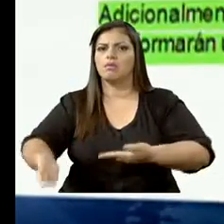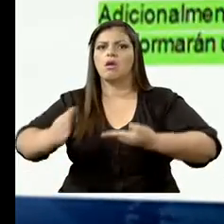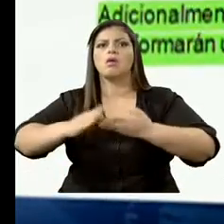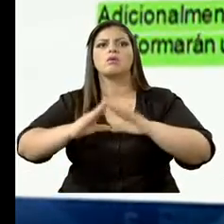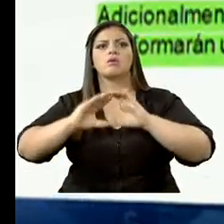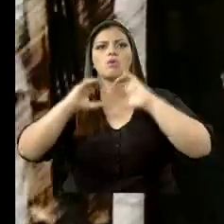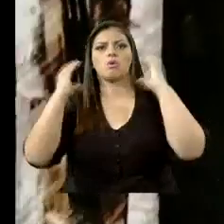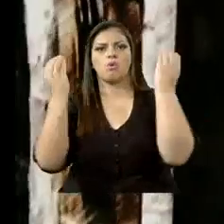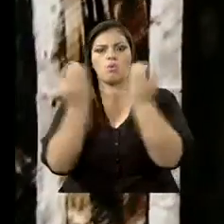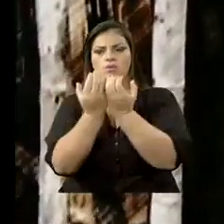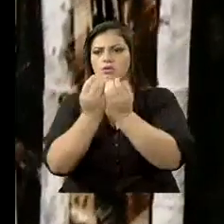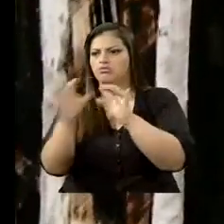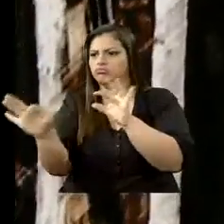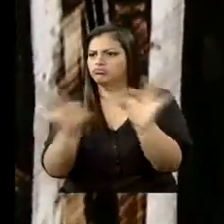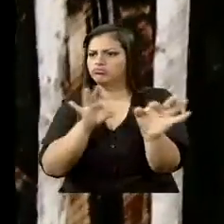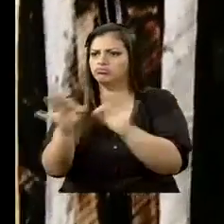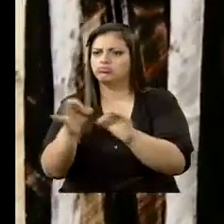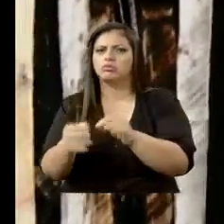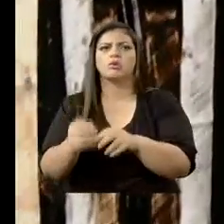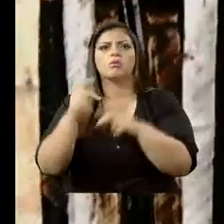vigilancia. Informó Luxio Lázaro.